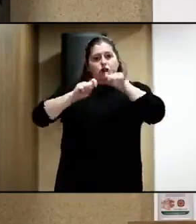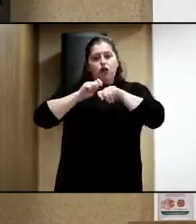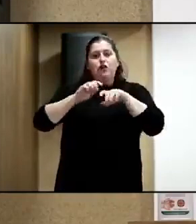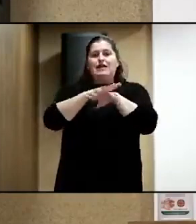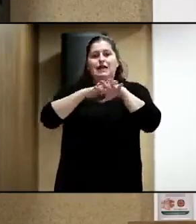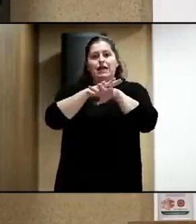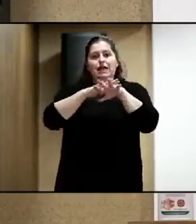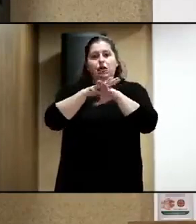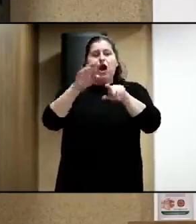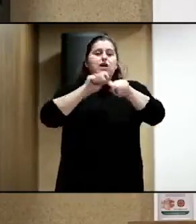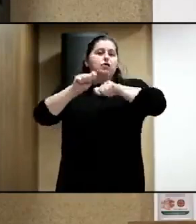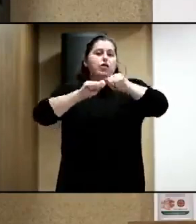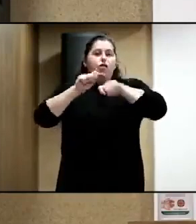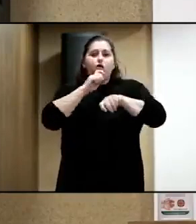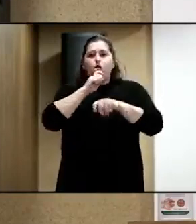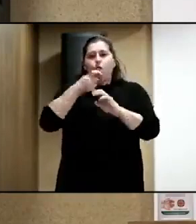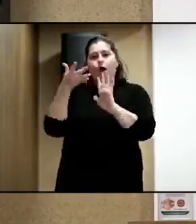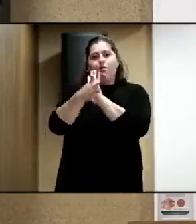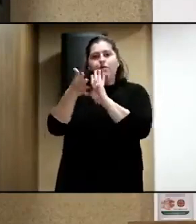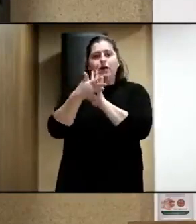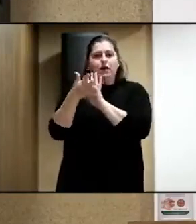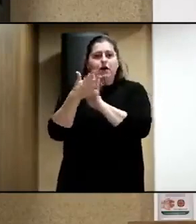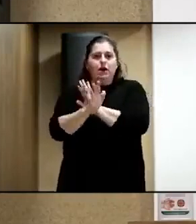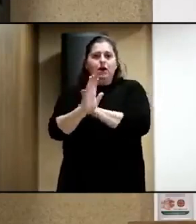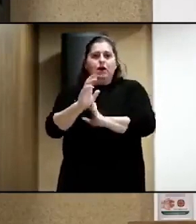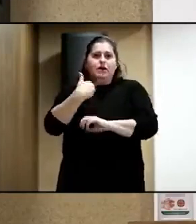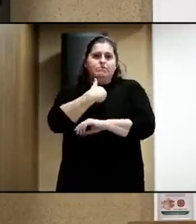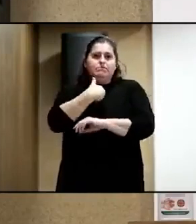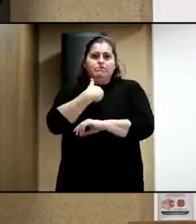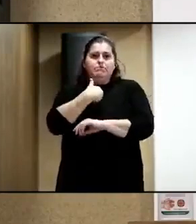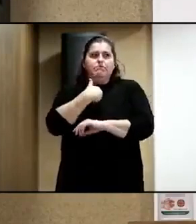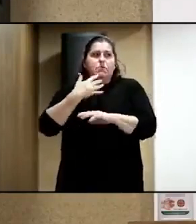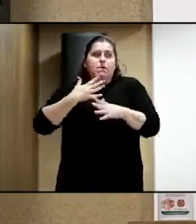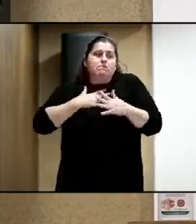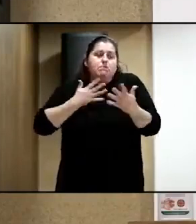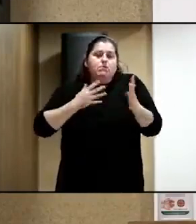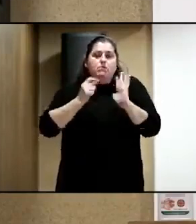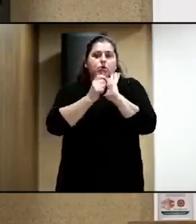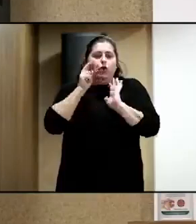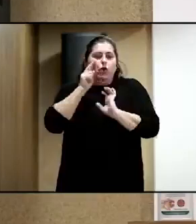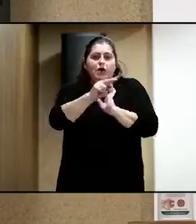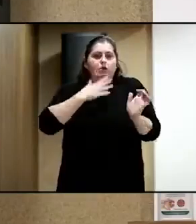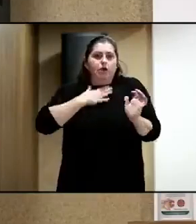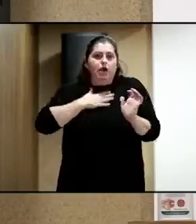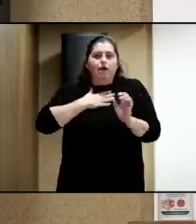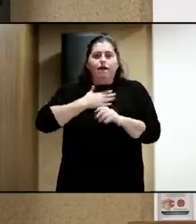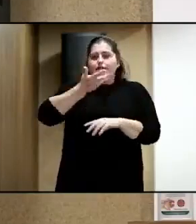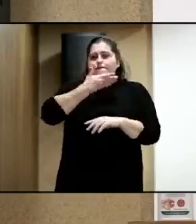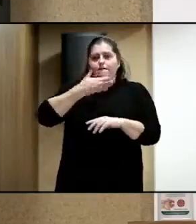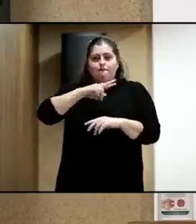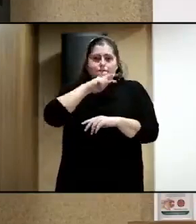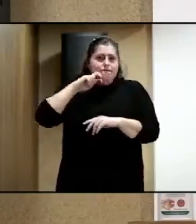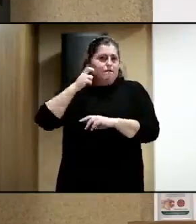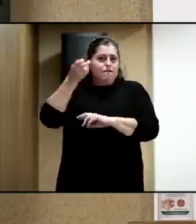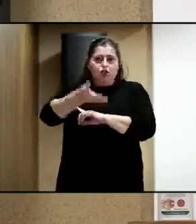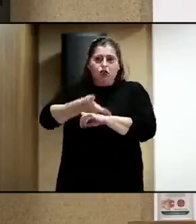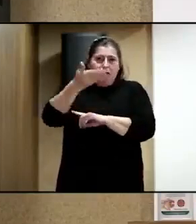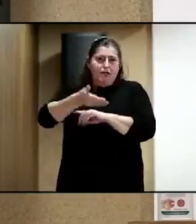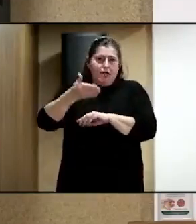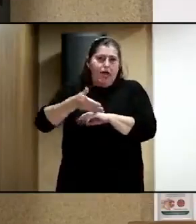tejido asociativo, también que es, desde nuestro punto de vista, fundamental, ¿no?, y muy importante